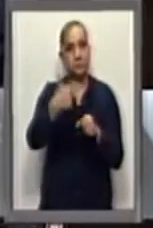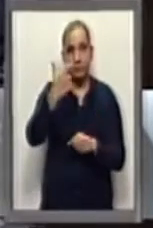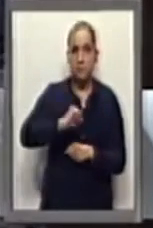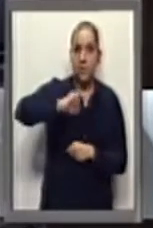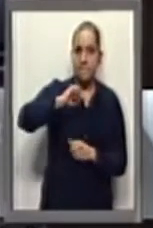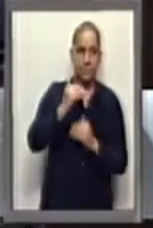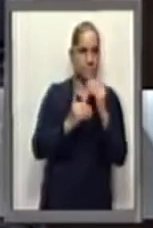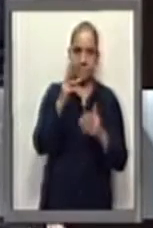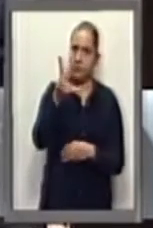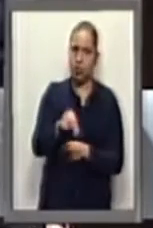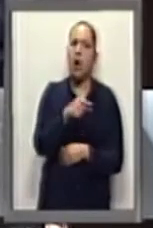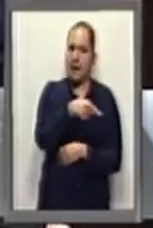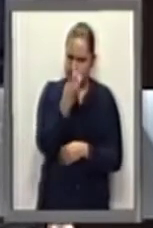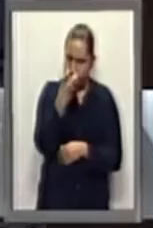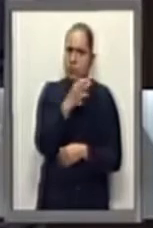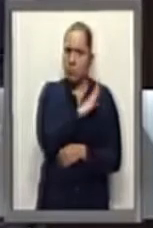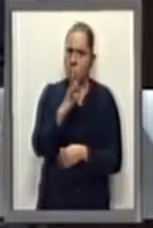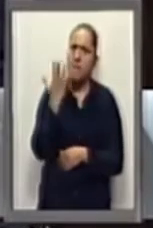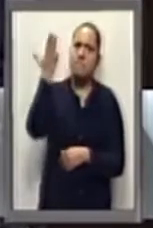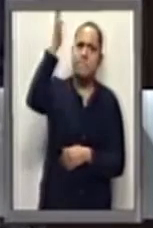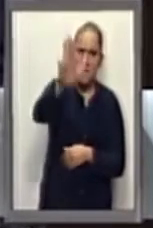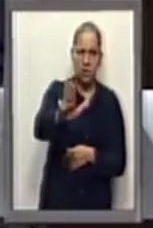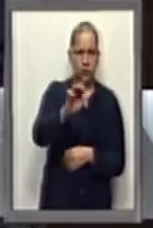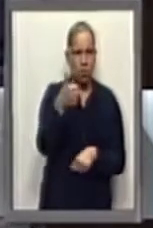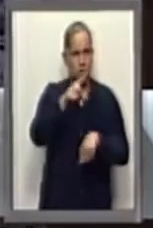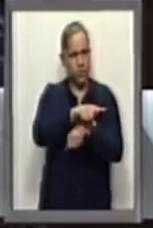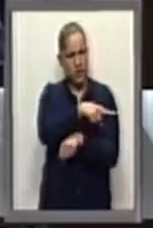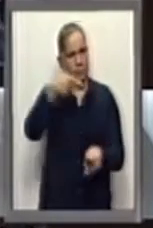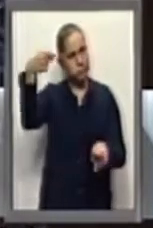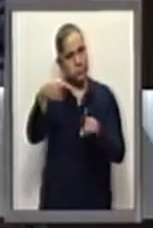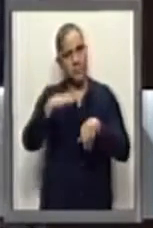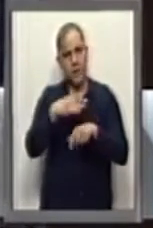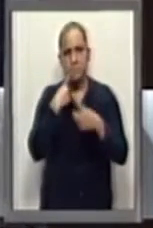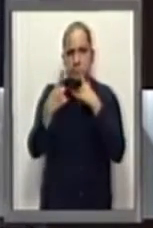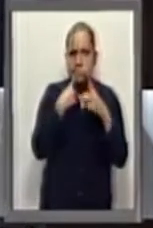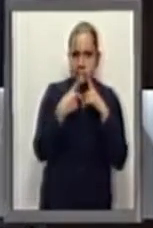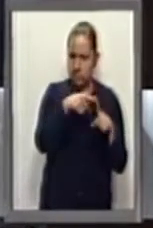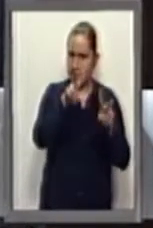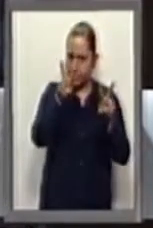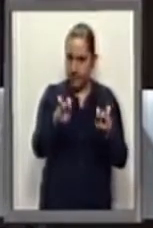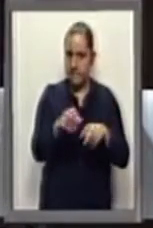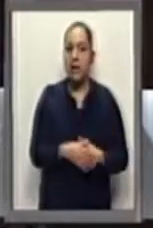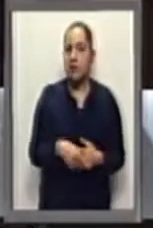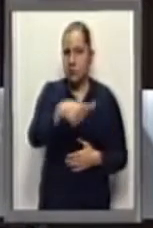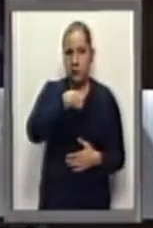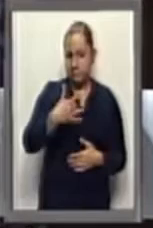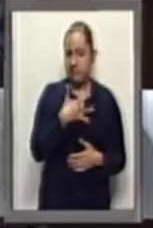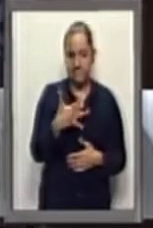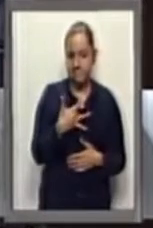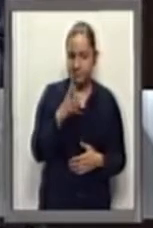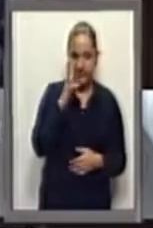lo veremos en el dictamen del próximo miércoles. Para nosotros es muy fácil entender que se pretende engañar a las